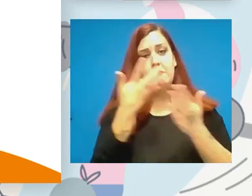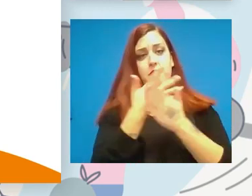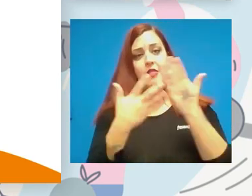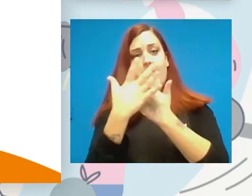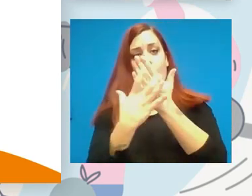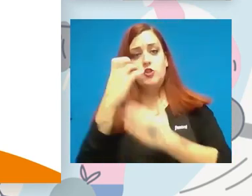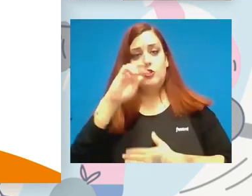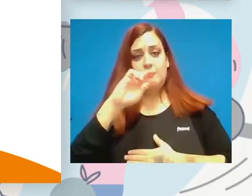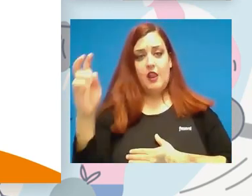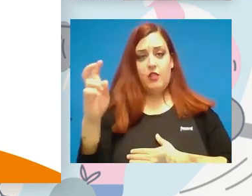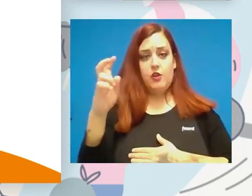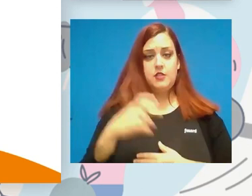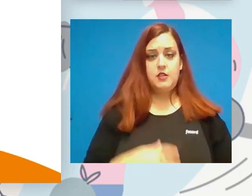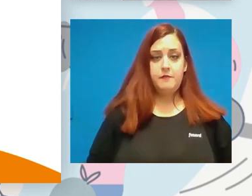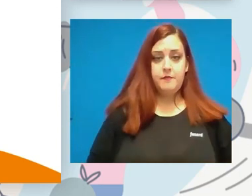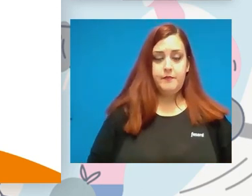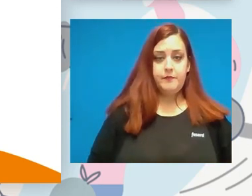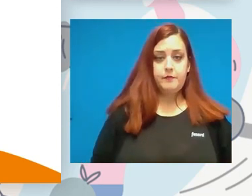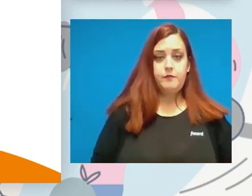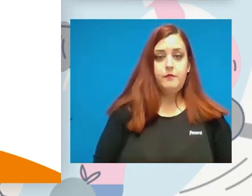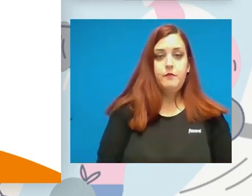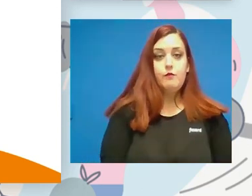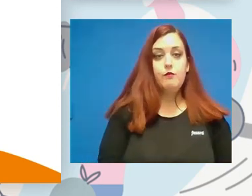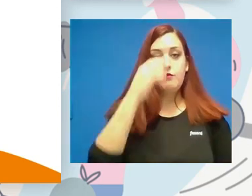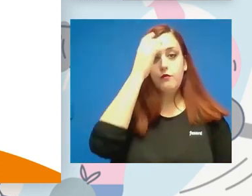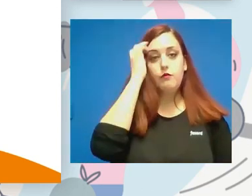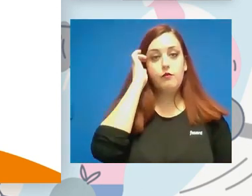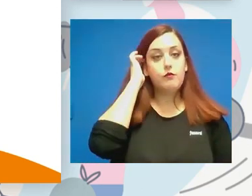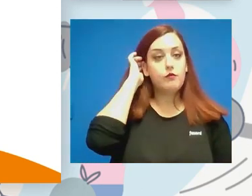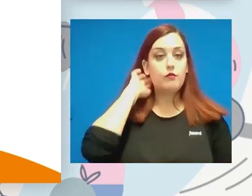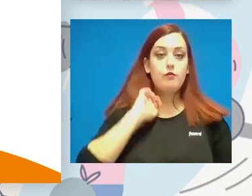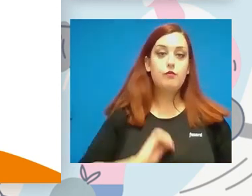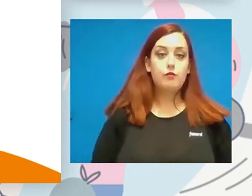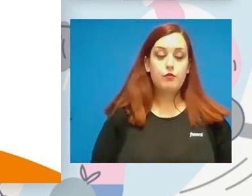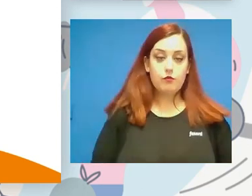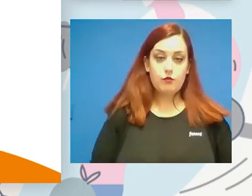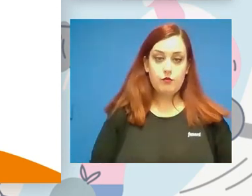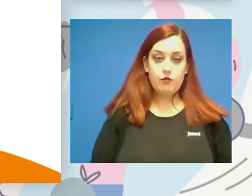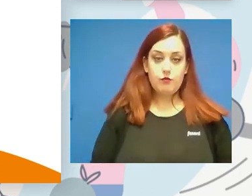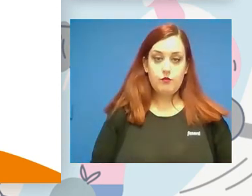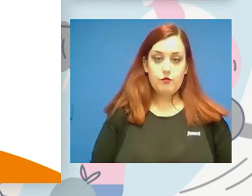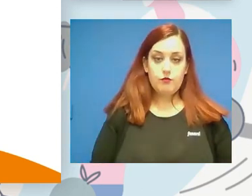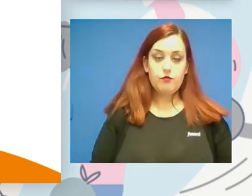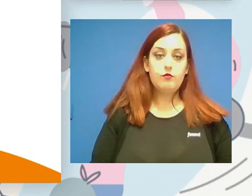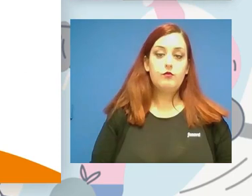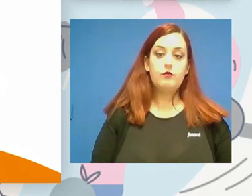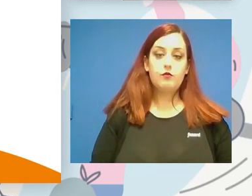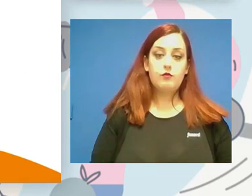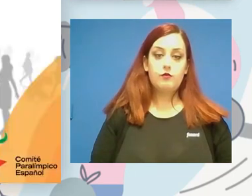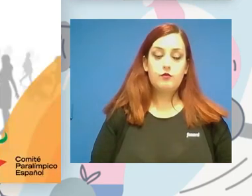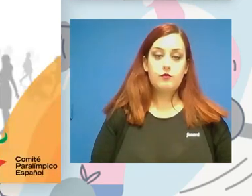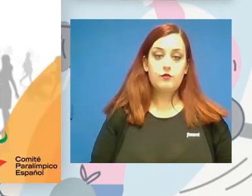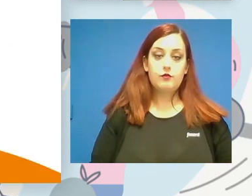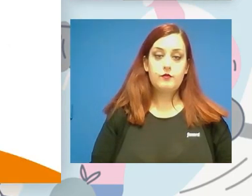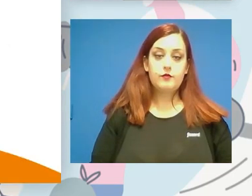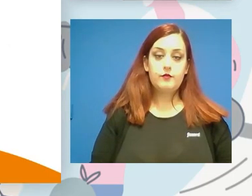etcétera. ¿Esto es un...? ¿No me pasa nada? A